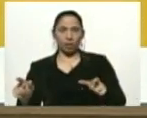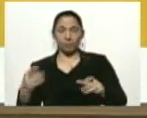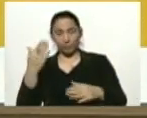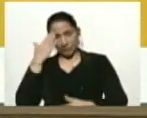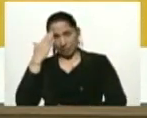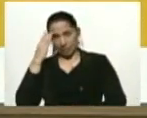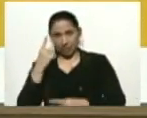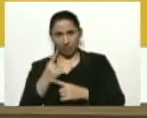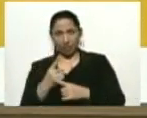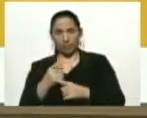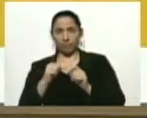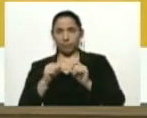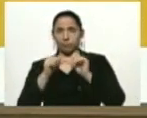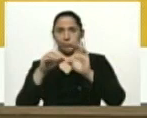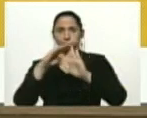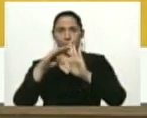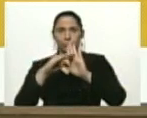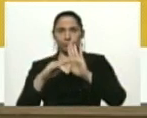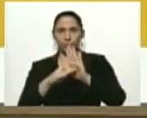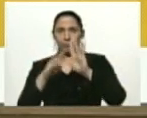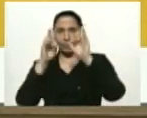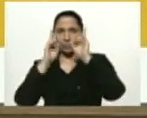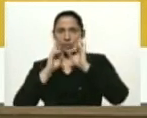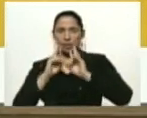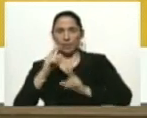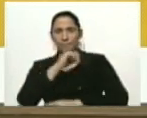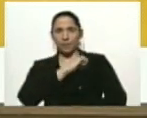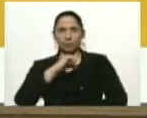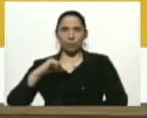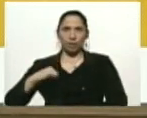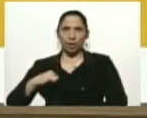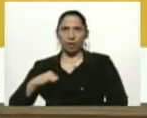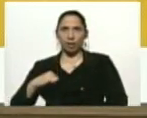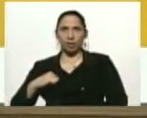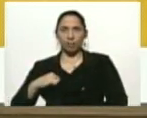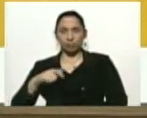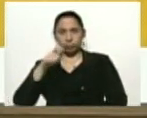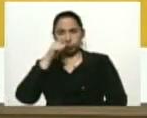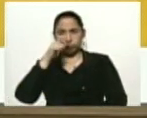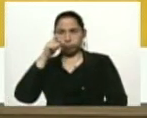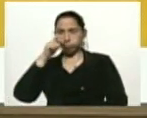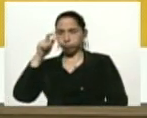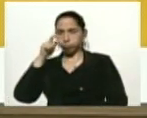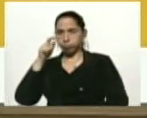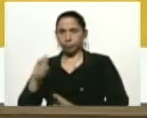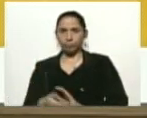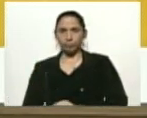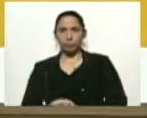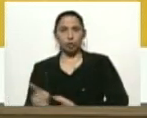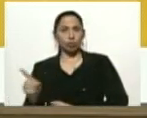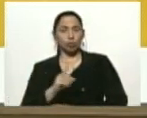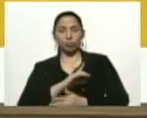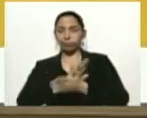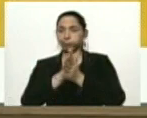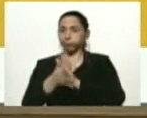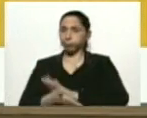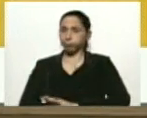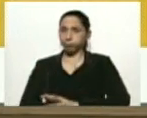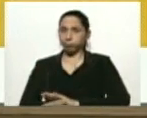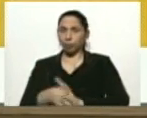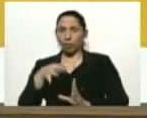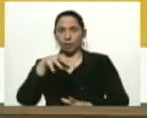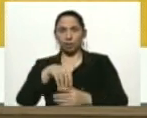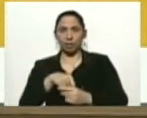mantener las medidas de higiene personal. Bueno, muy vigilantes. No se ha acabado la cuarentena,